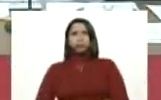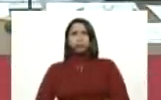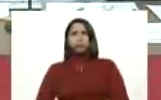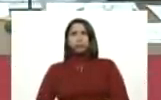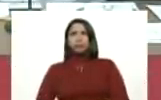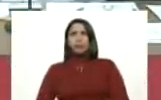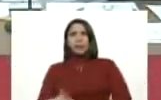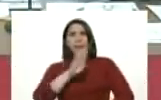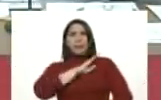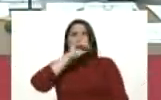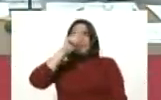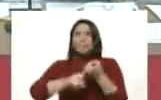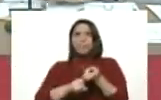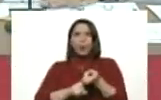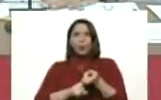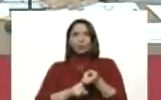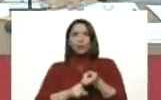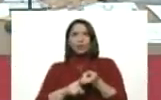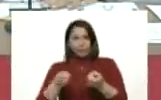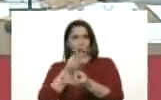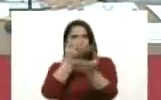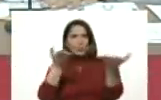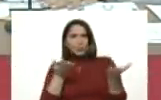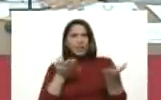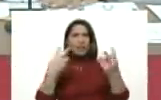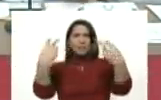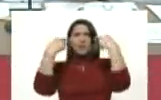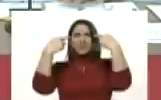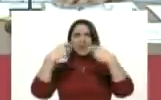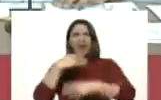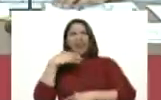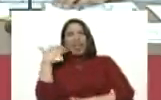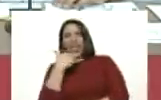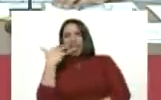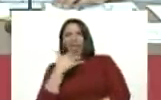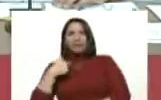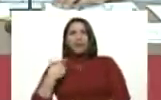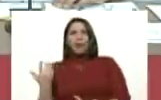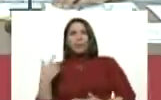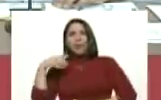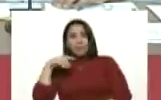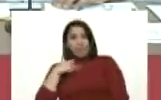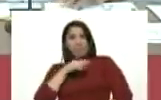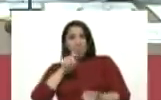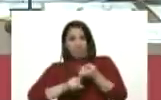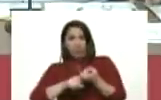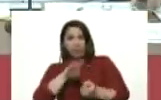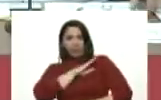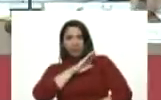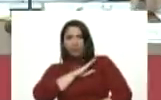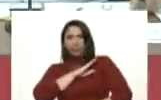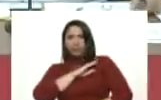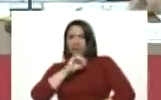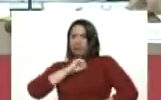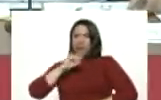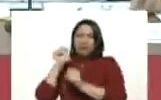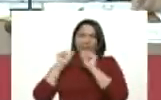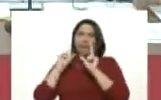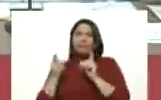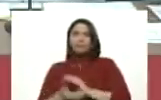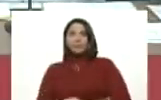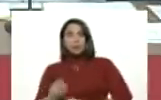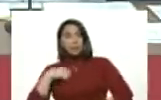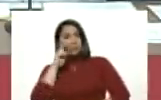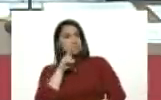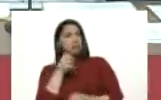pegó un brinco y yo me reí, ustedes me vieron ahí. Un trueno cayó por aquí. Bueno, aquí estaba viendo los números, señora